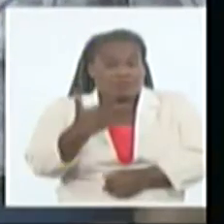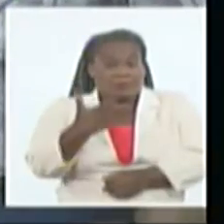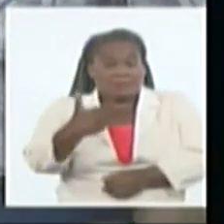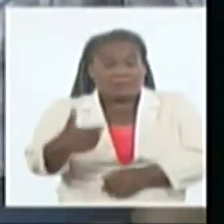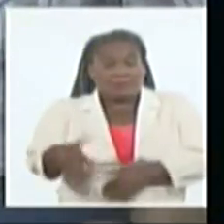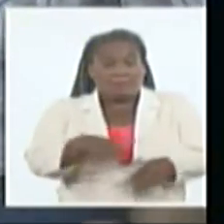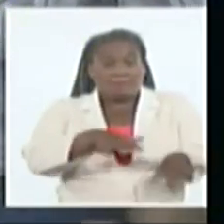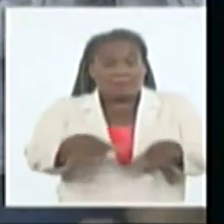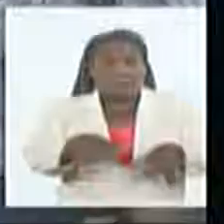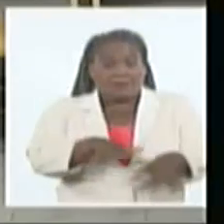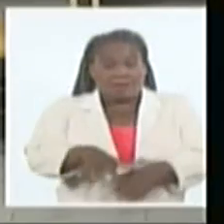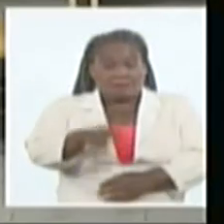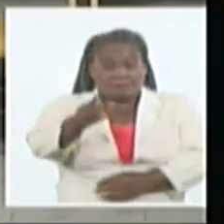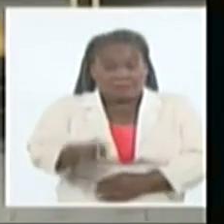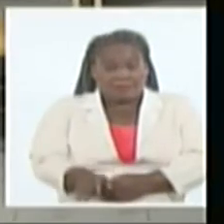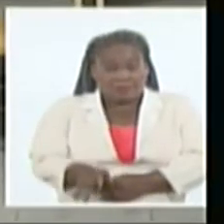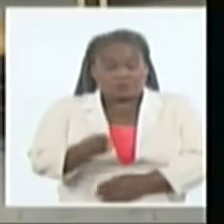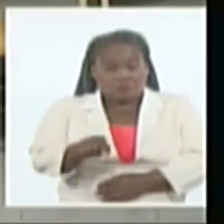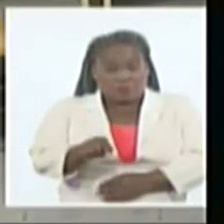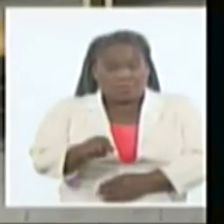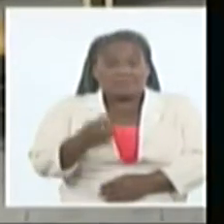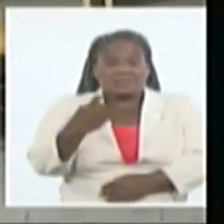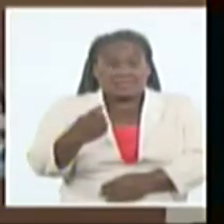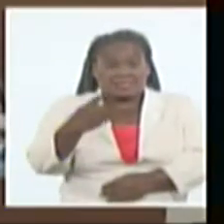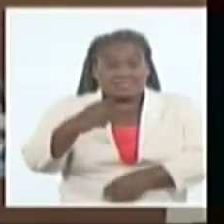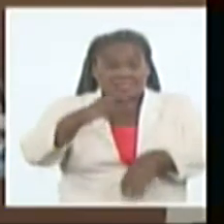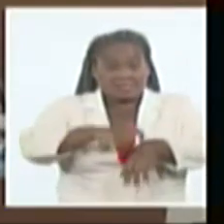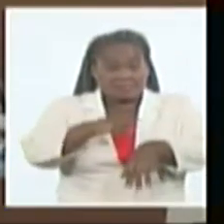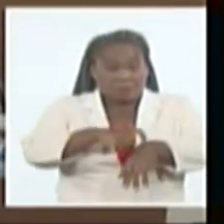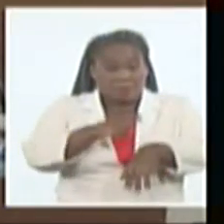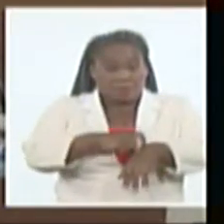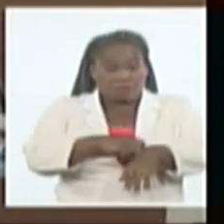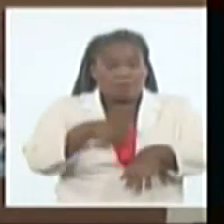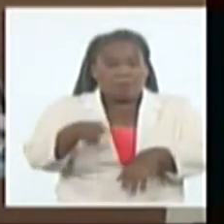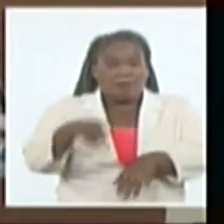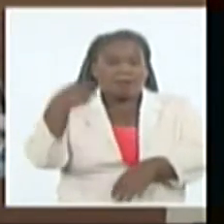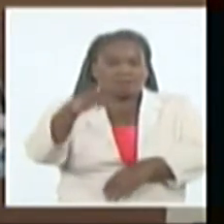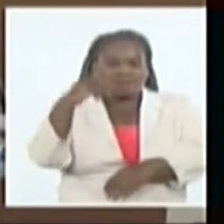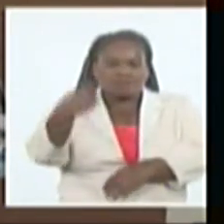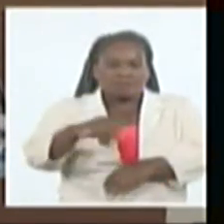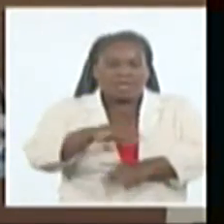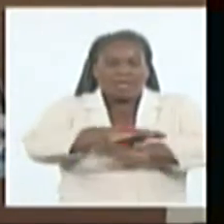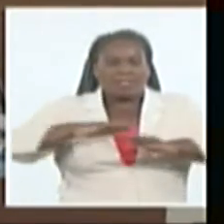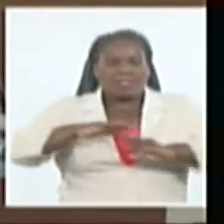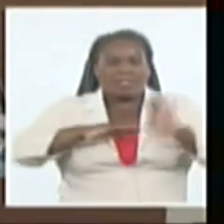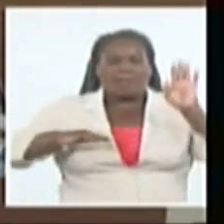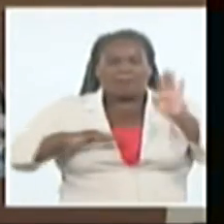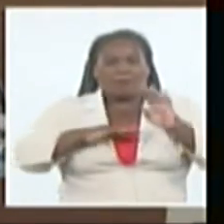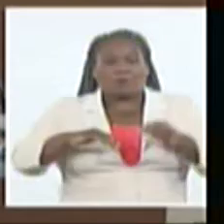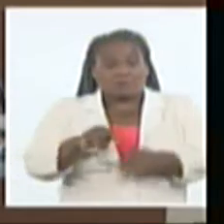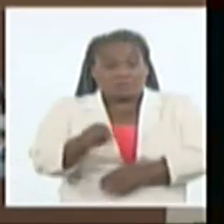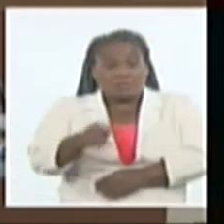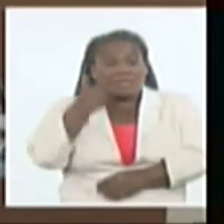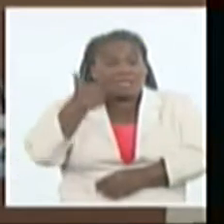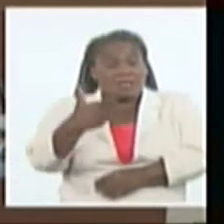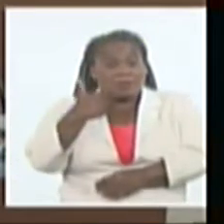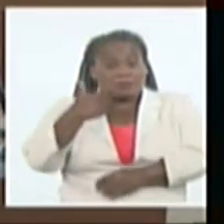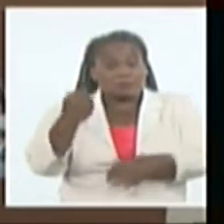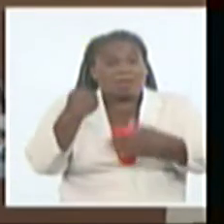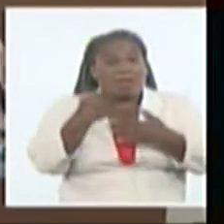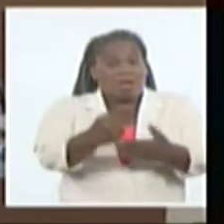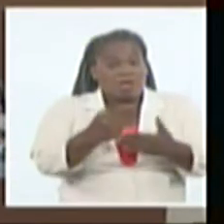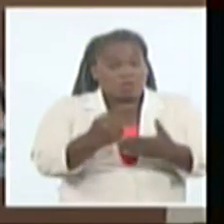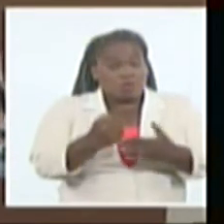los recursos humanos que exigen los tiempos que vivimos. En todo ello, el aporte de los expertos es esencia. Estamos